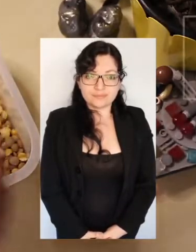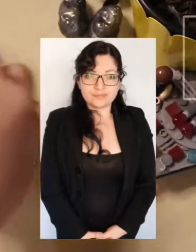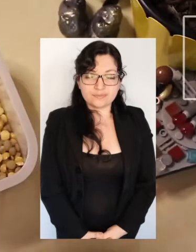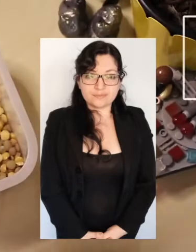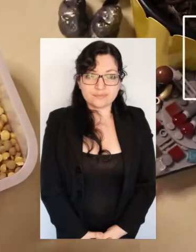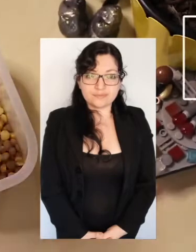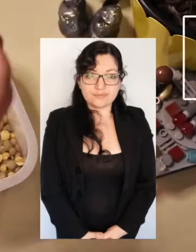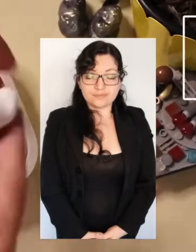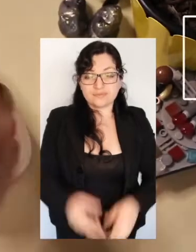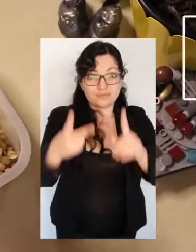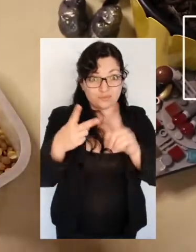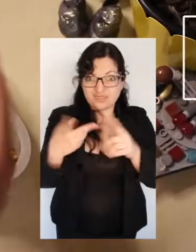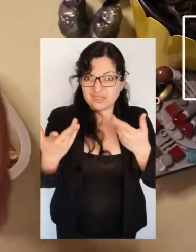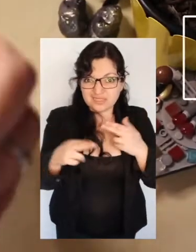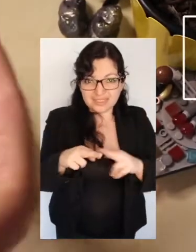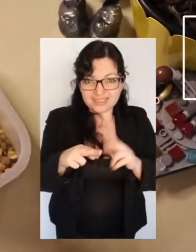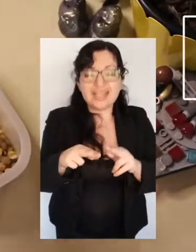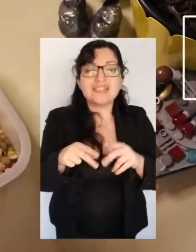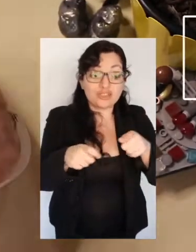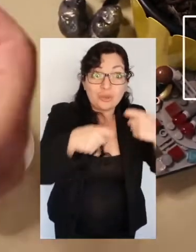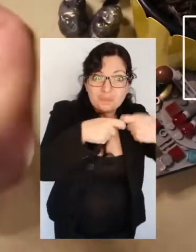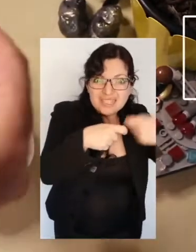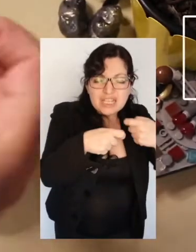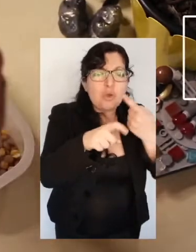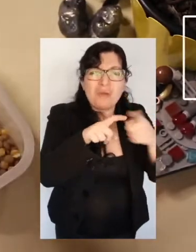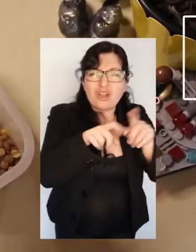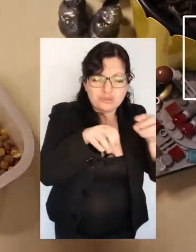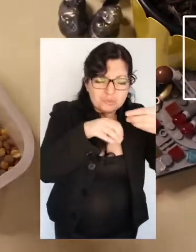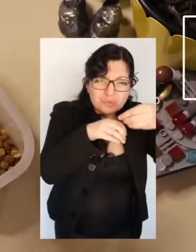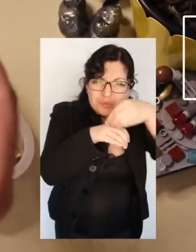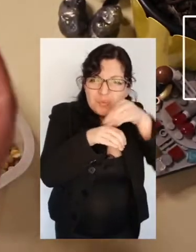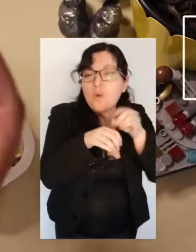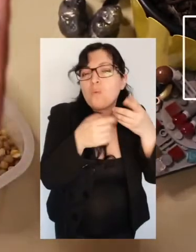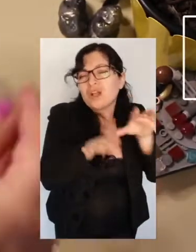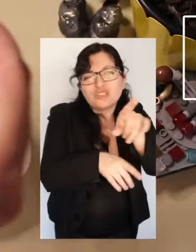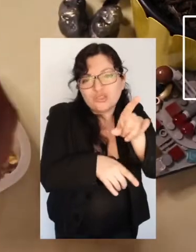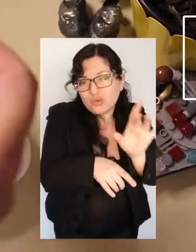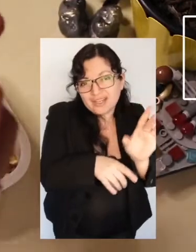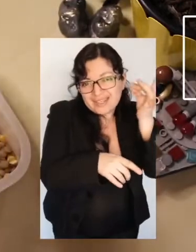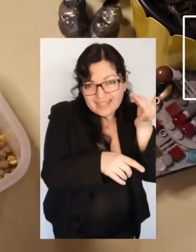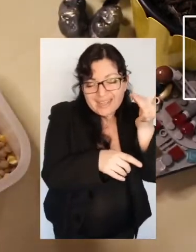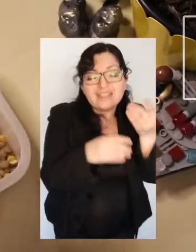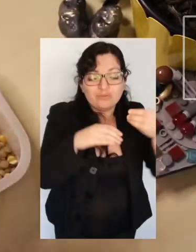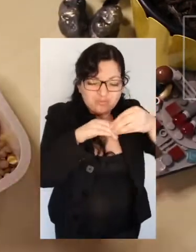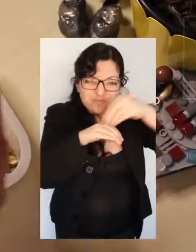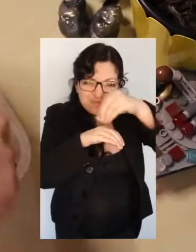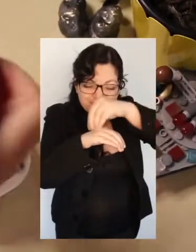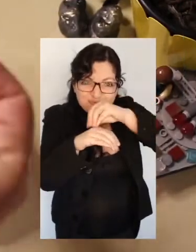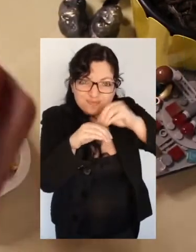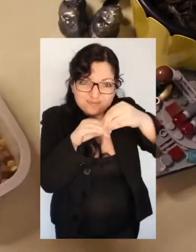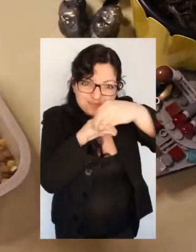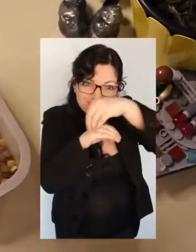2. Añade las piedrecillas, mostacillas o el objeto que hayas escogido para tu asteroide.